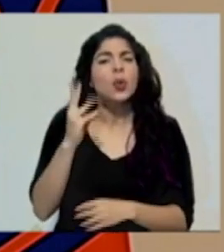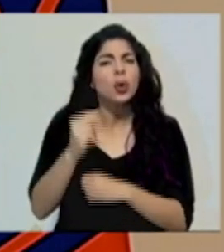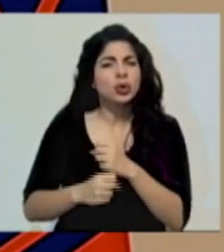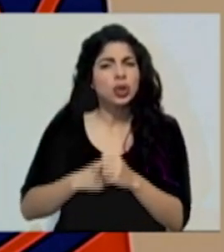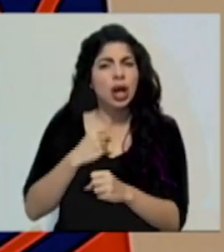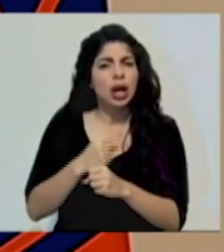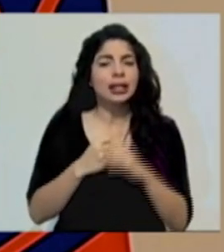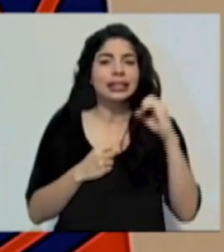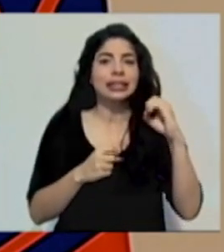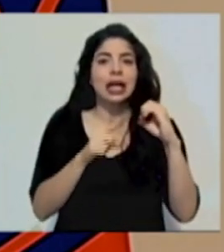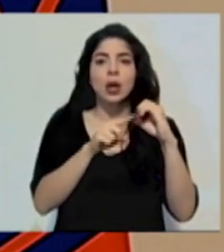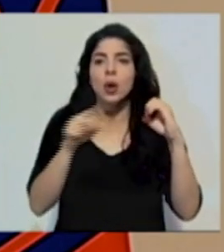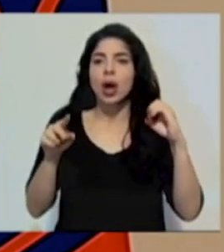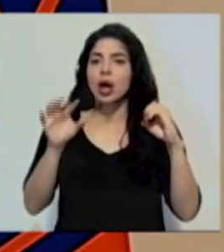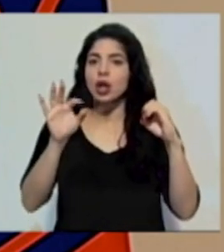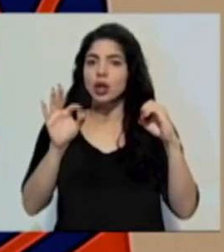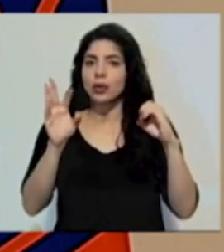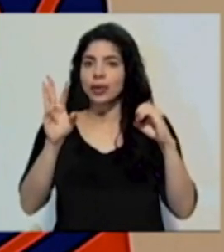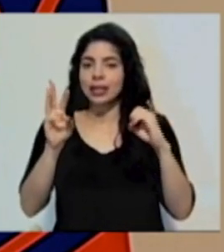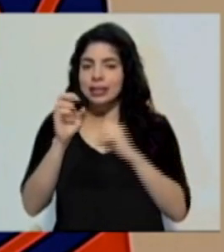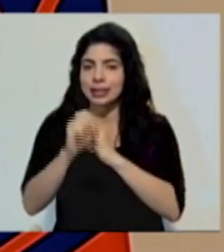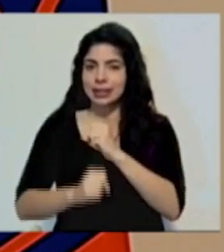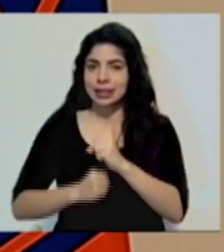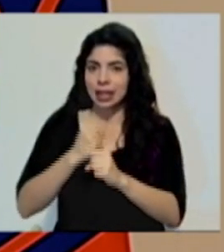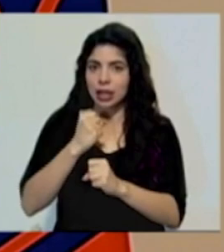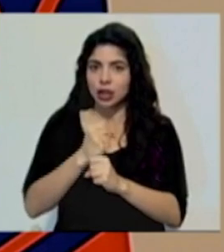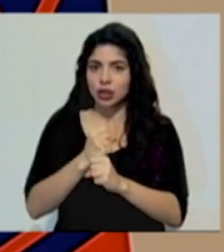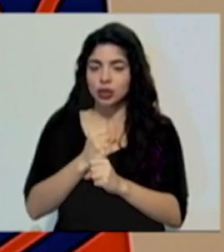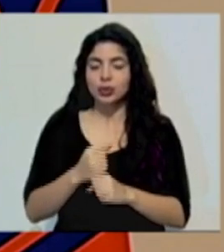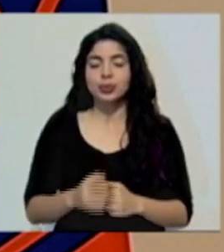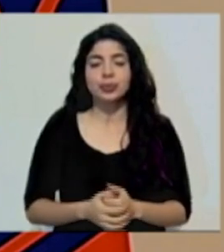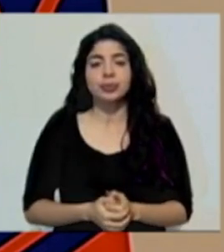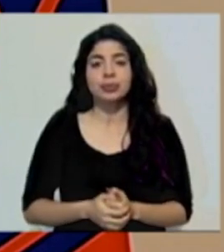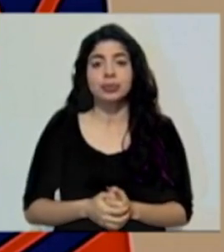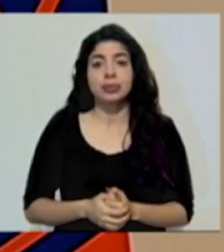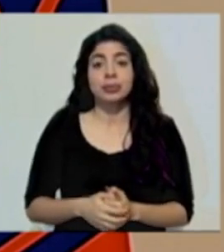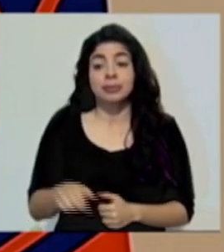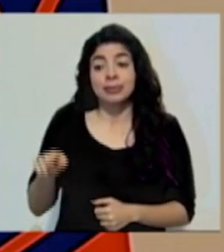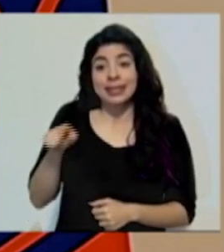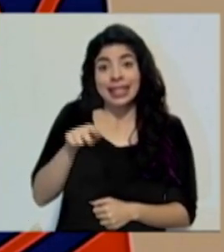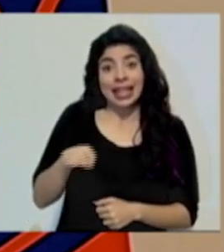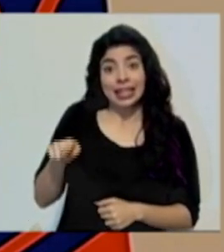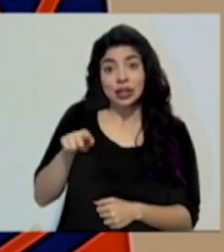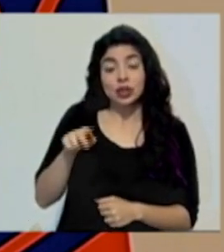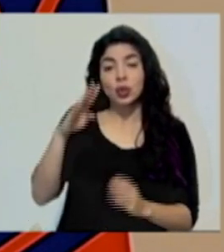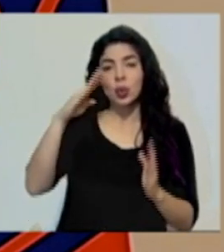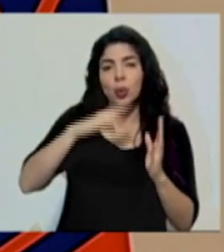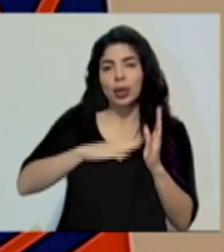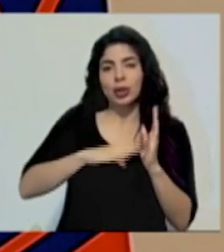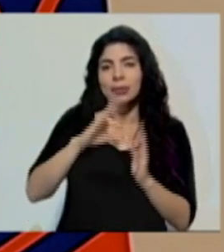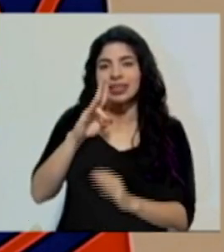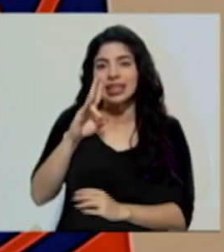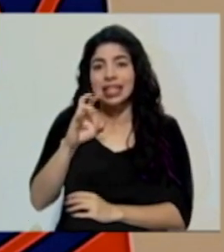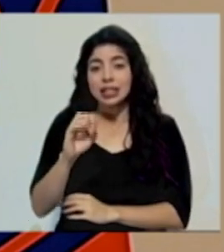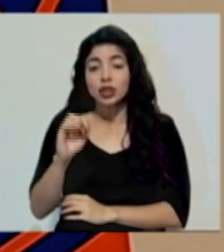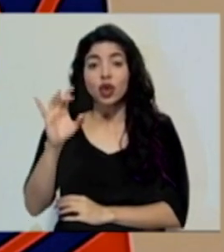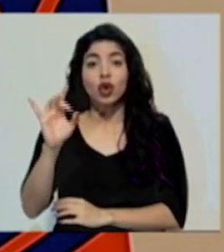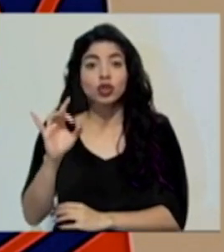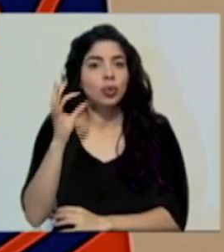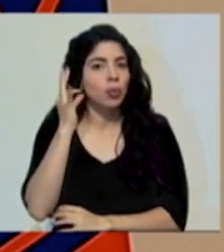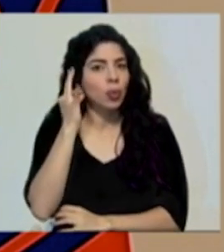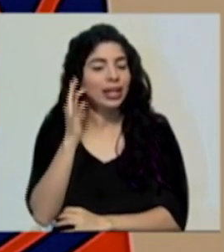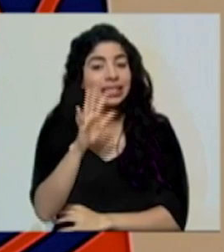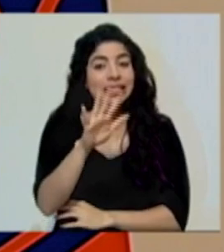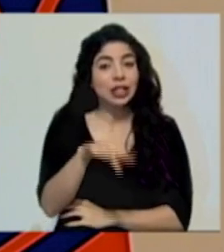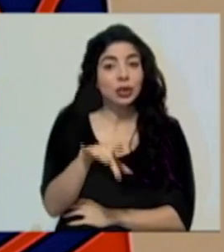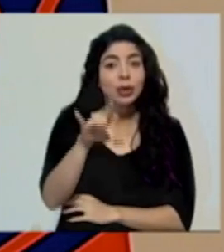de 0 a 96 años, de las cuales 4.708 son mujeres